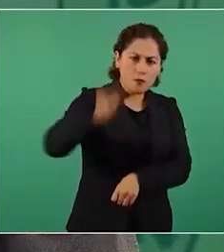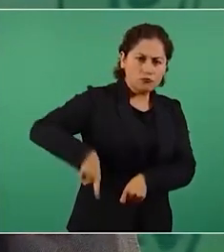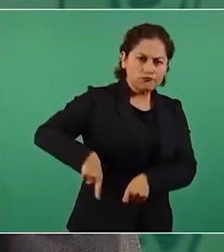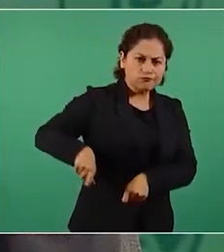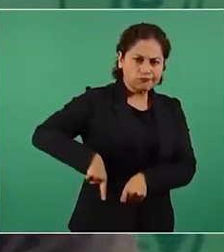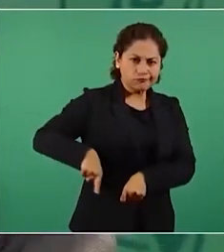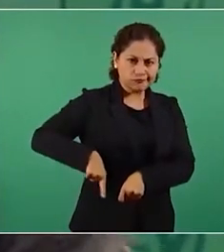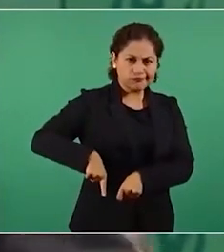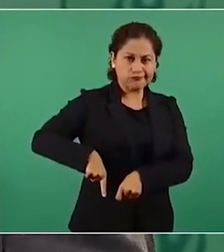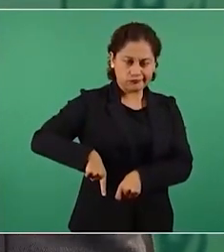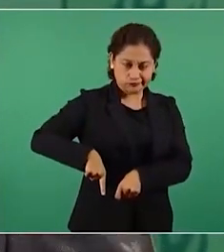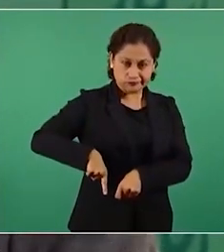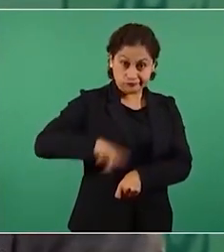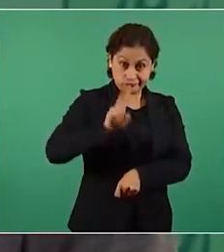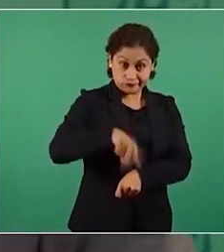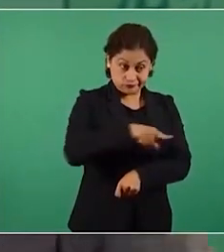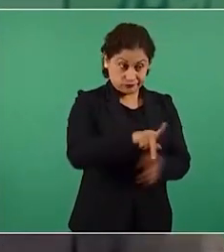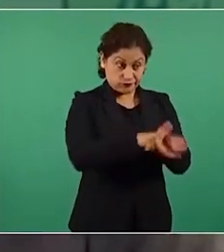sin